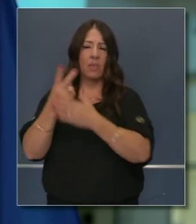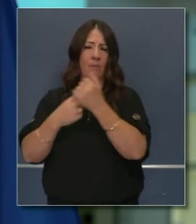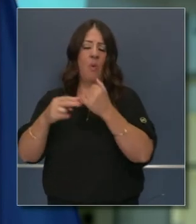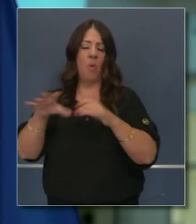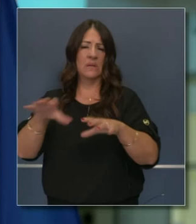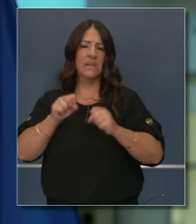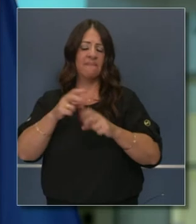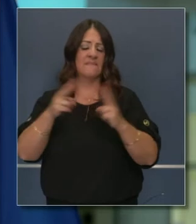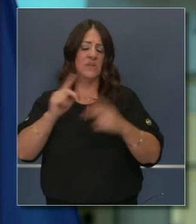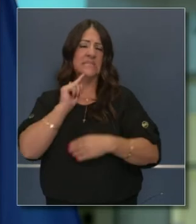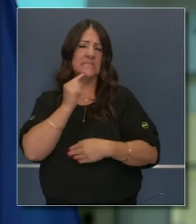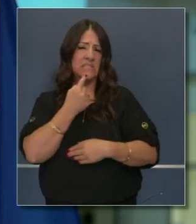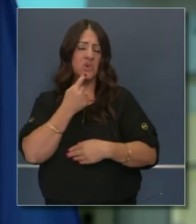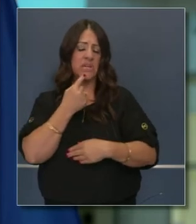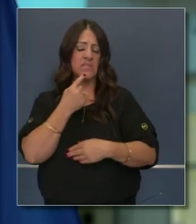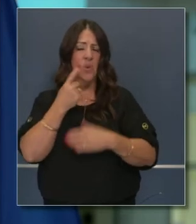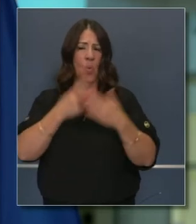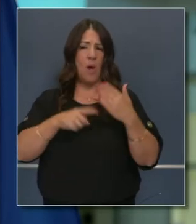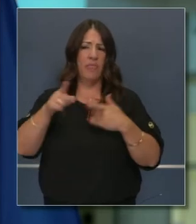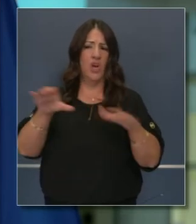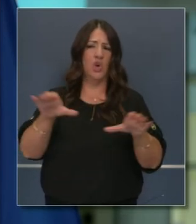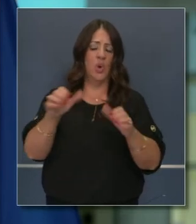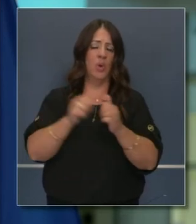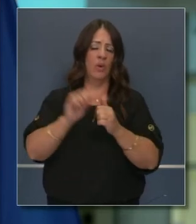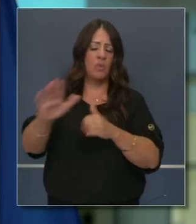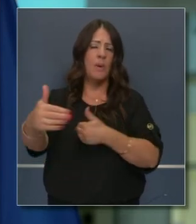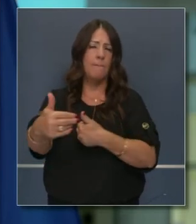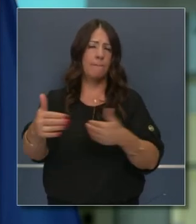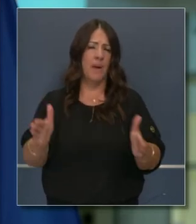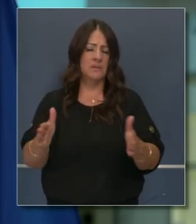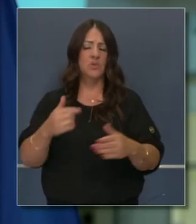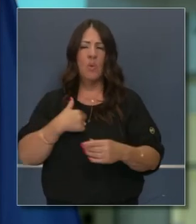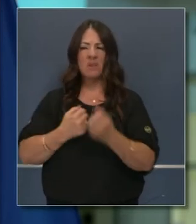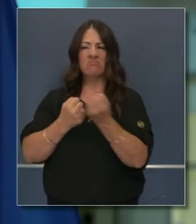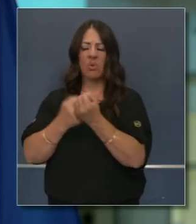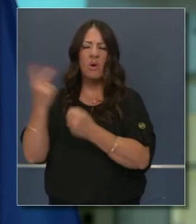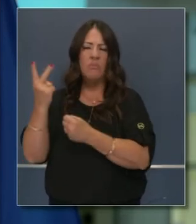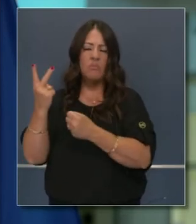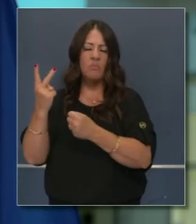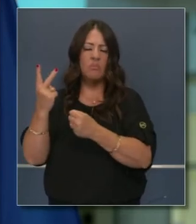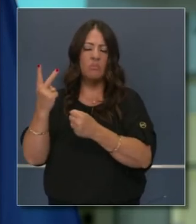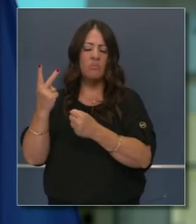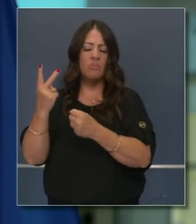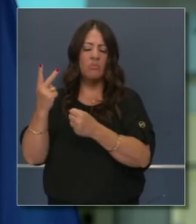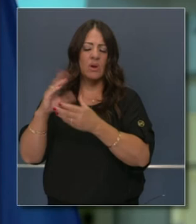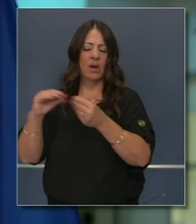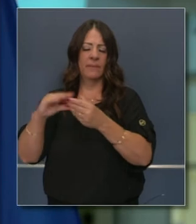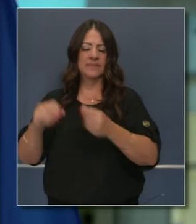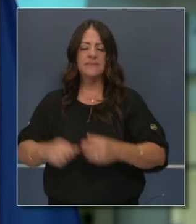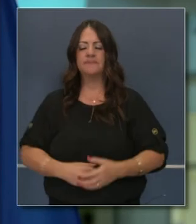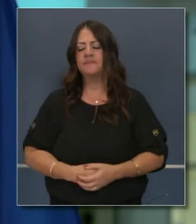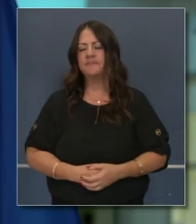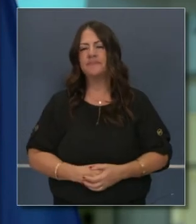por este abuso tan craso, de modo que yo mantengo aún la declaración que hice en su momento.